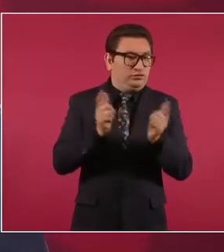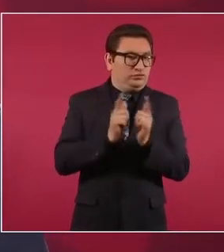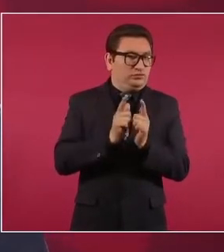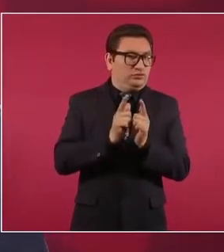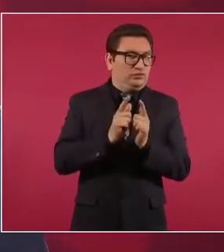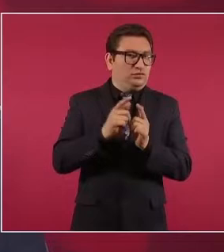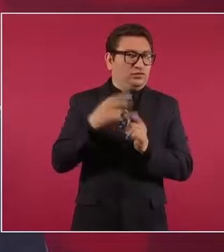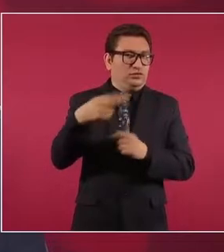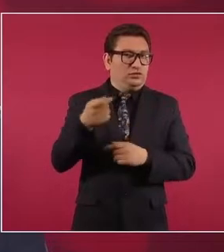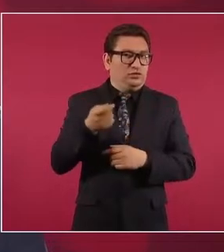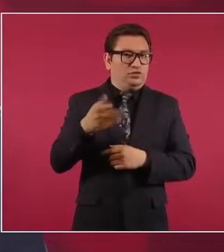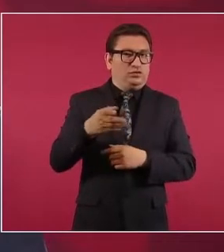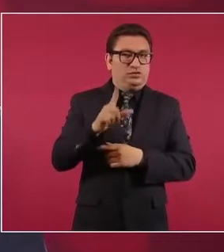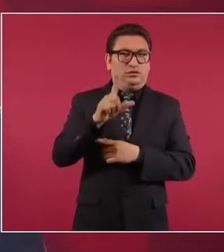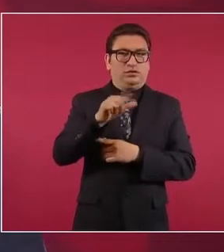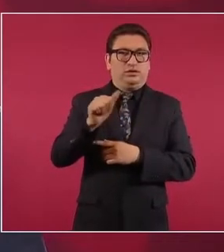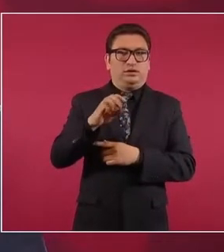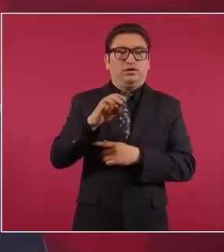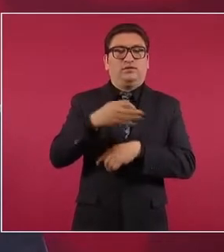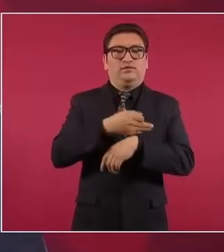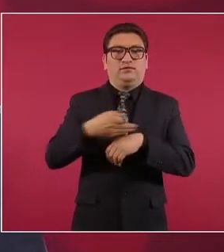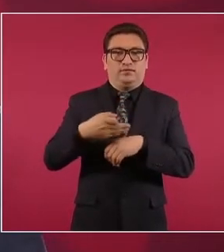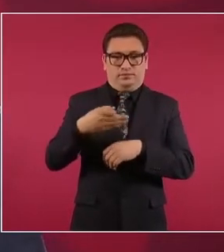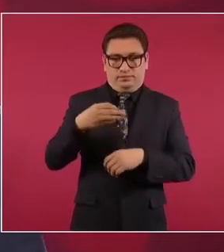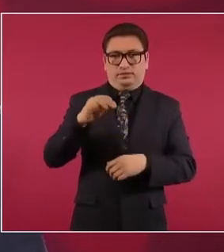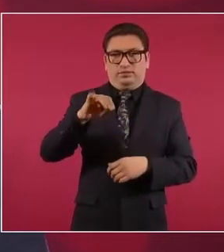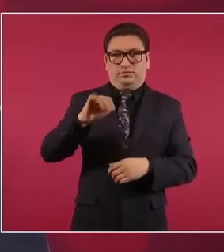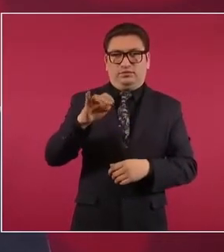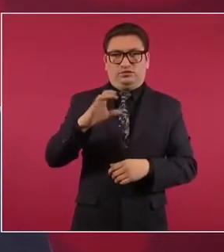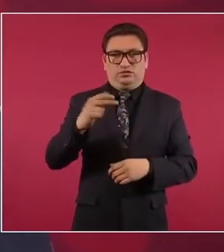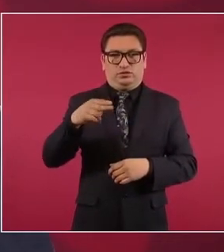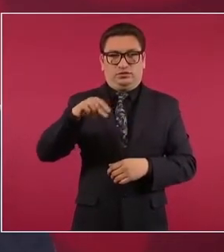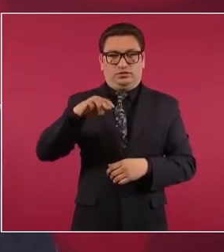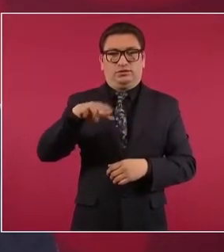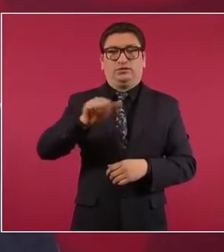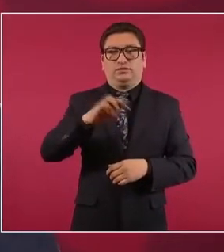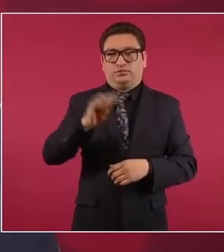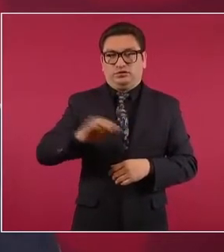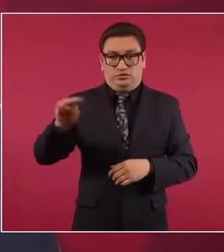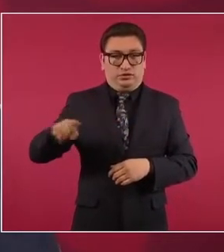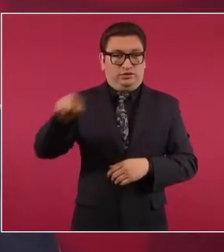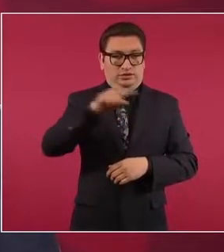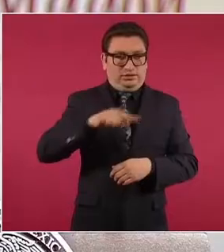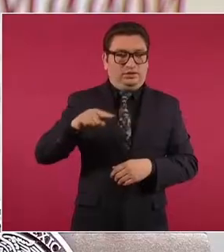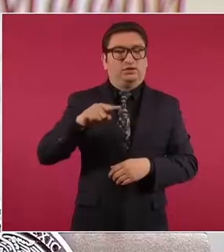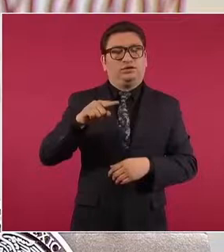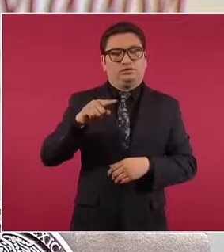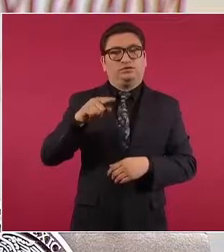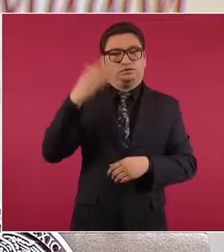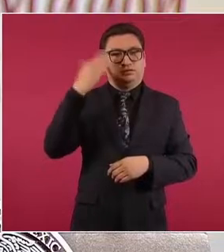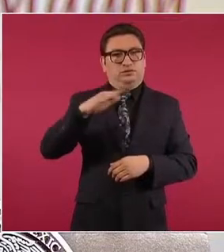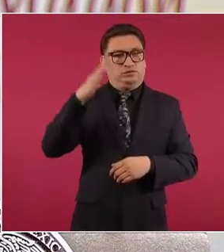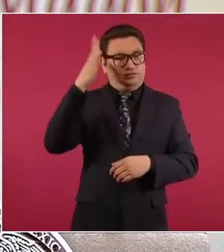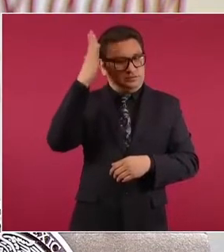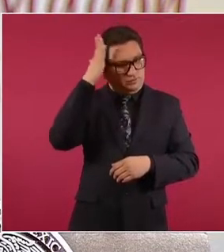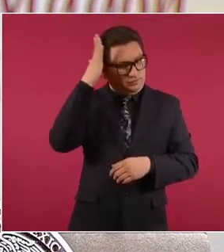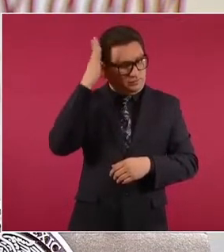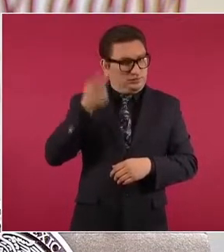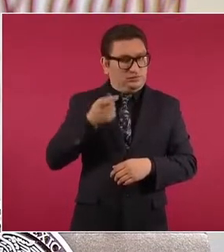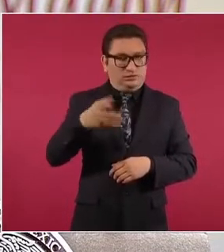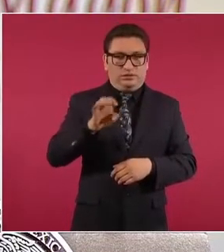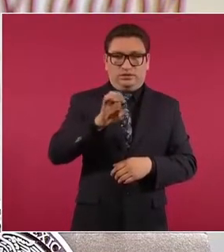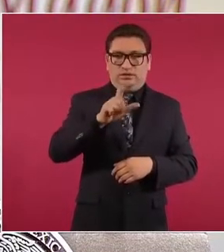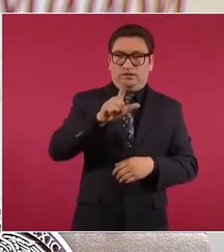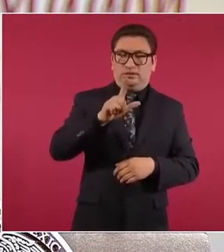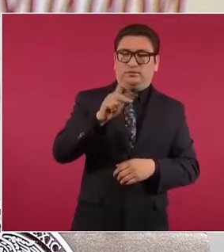la familia michoacana, a cuyas cabezas apodadas el pez